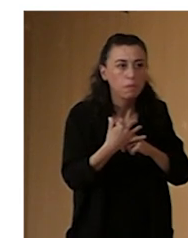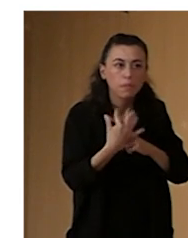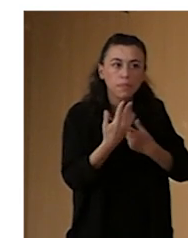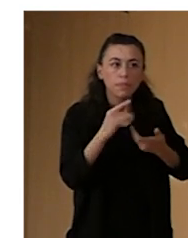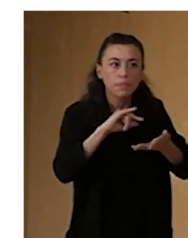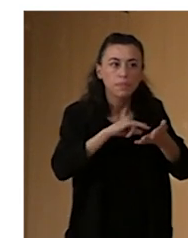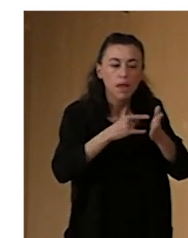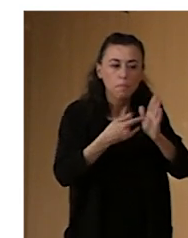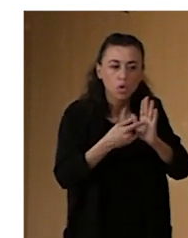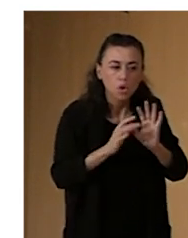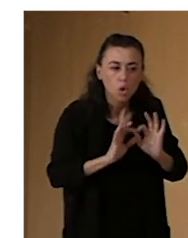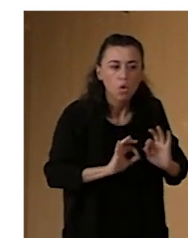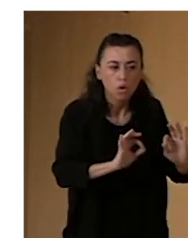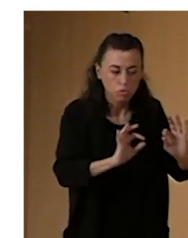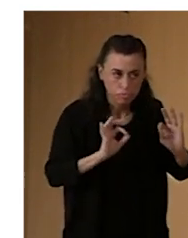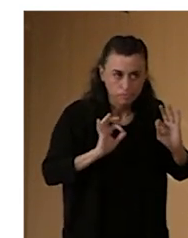proyecto en concreto.